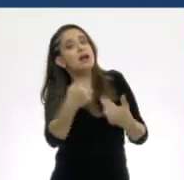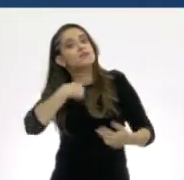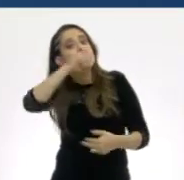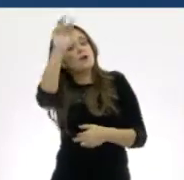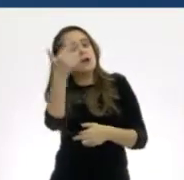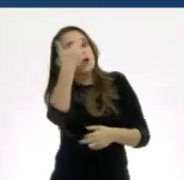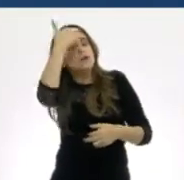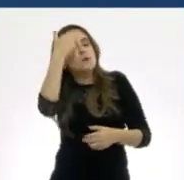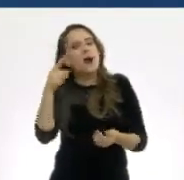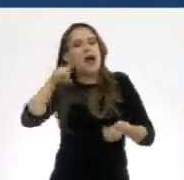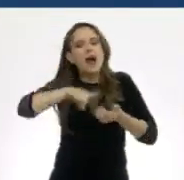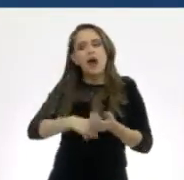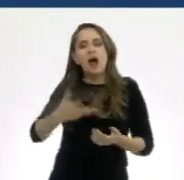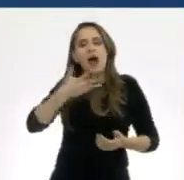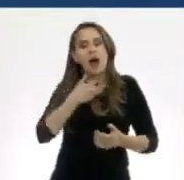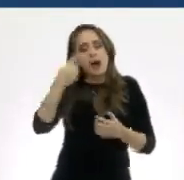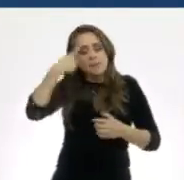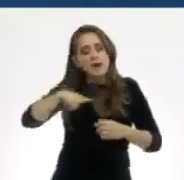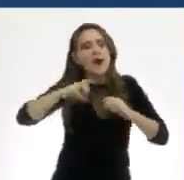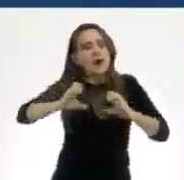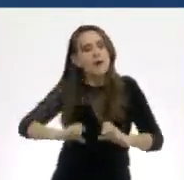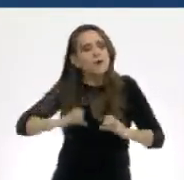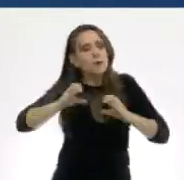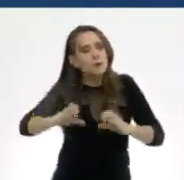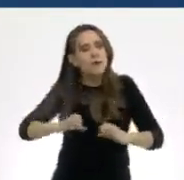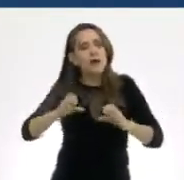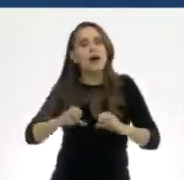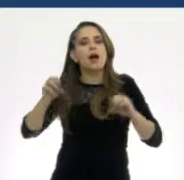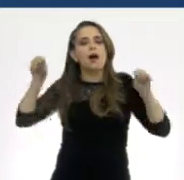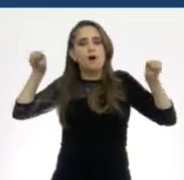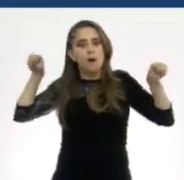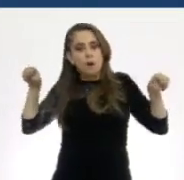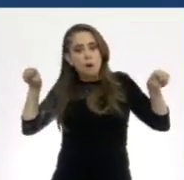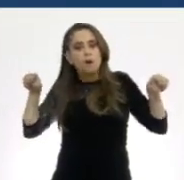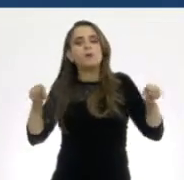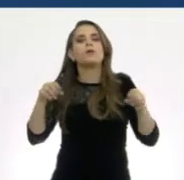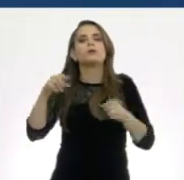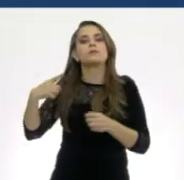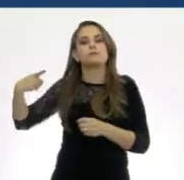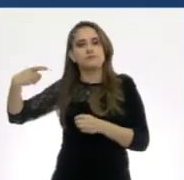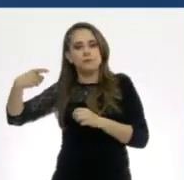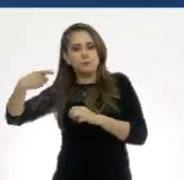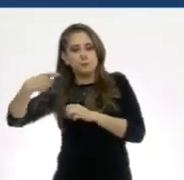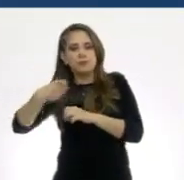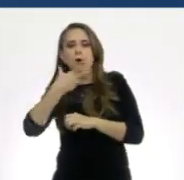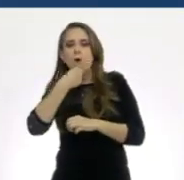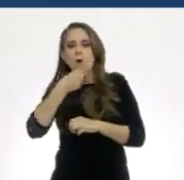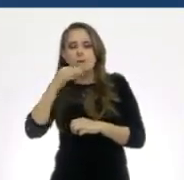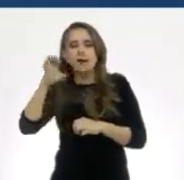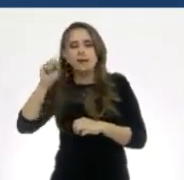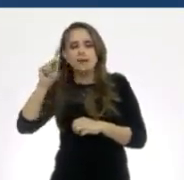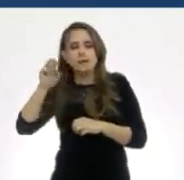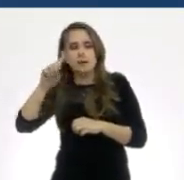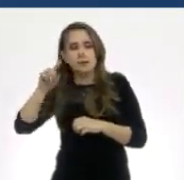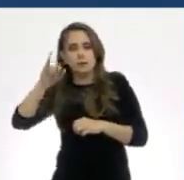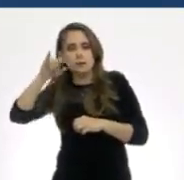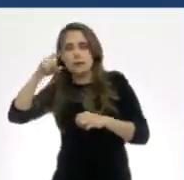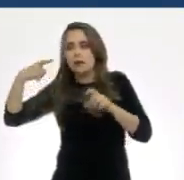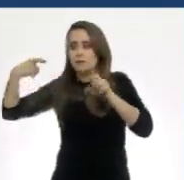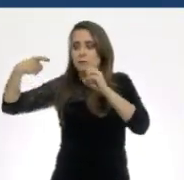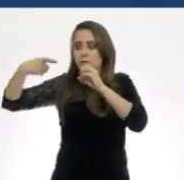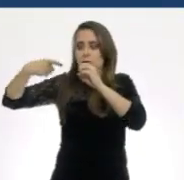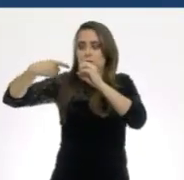anticonceptivos sirven para que el óvulo y el espermatozoide no se encuentren.